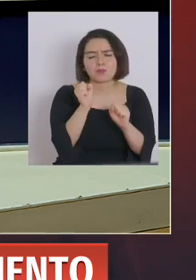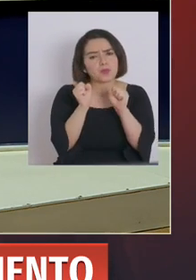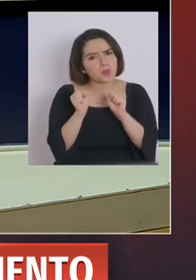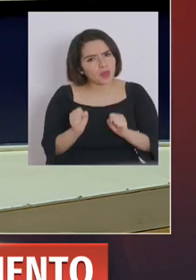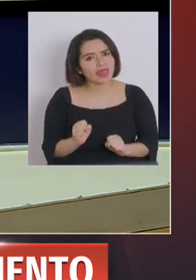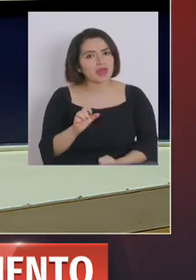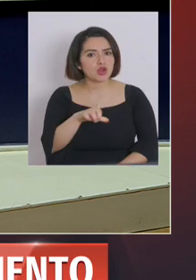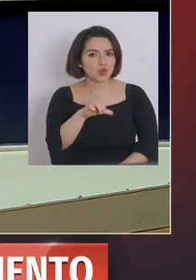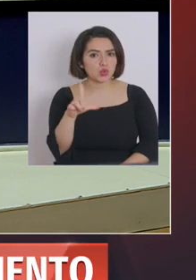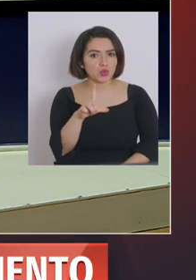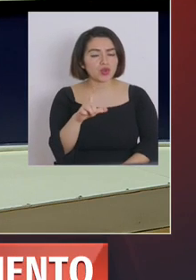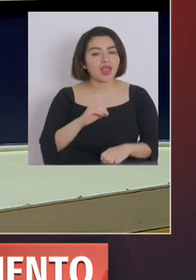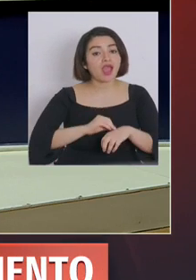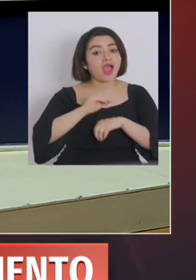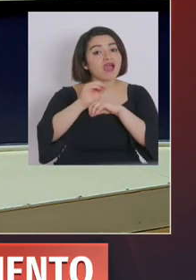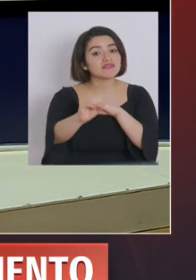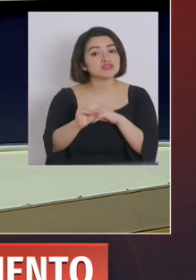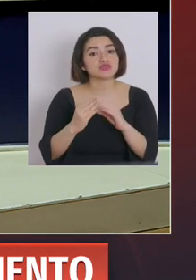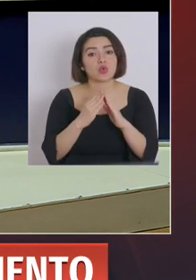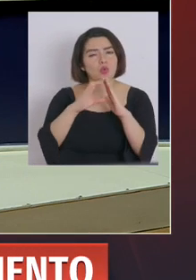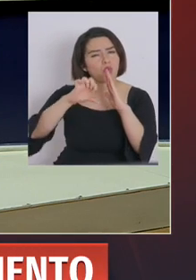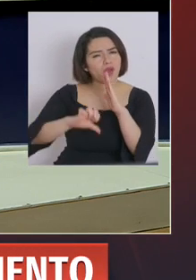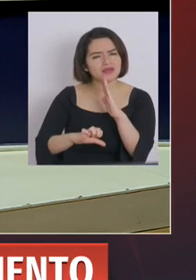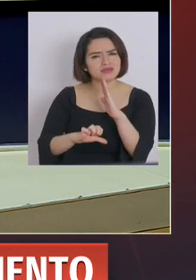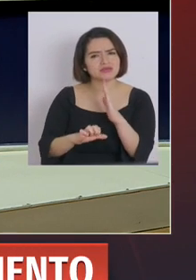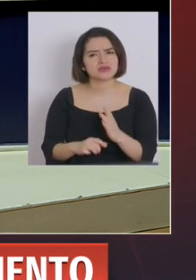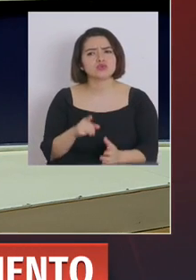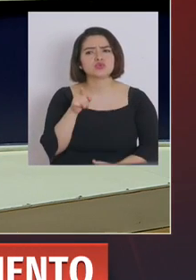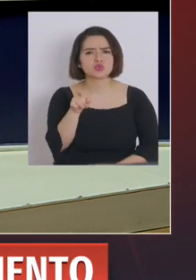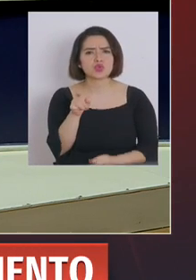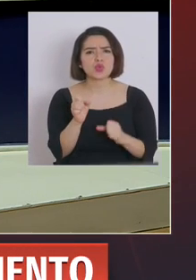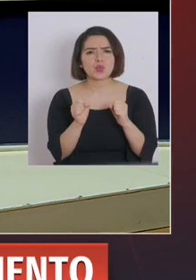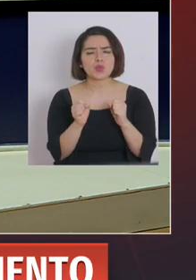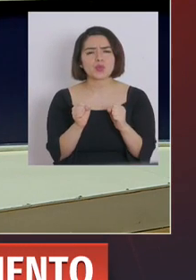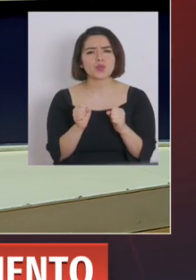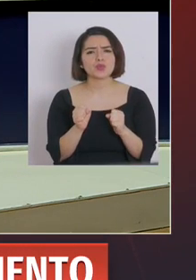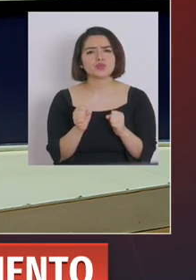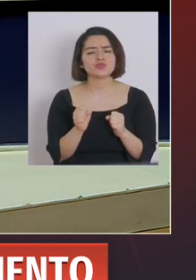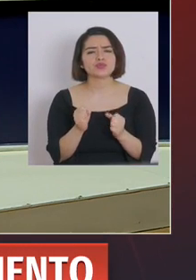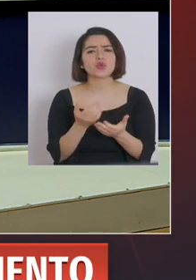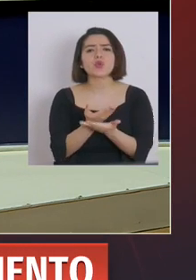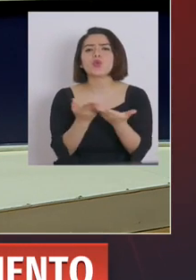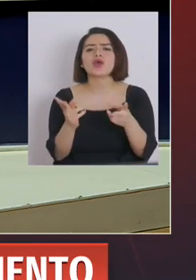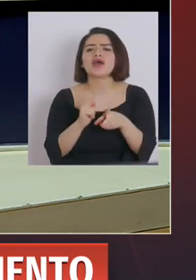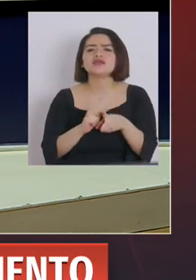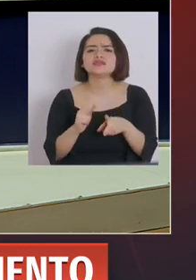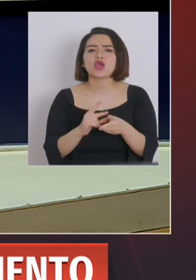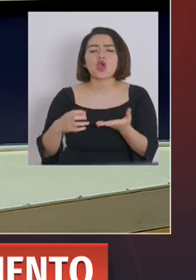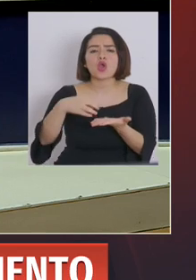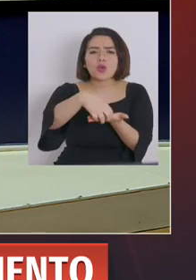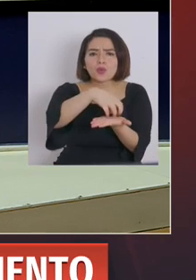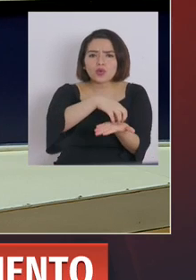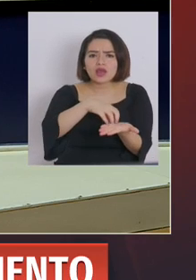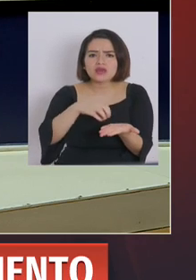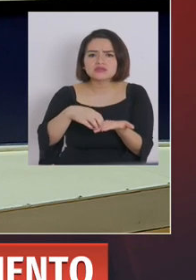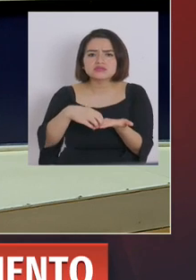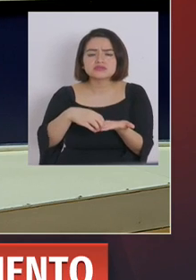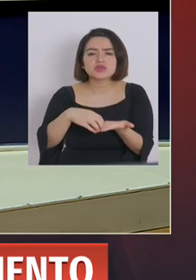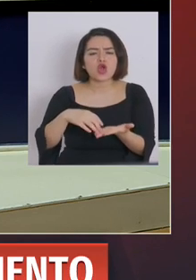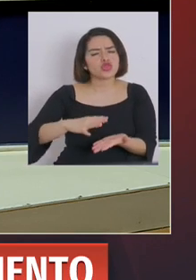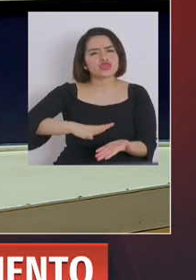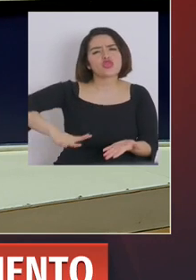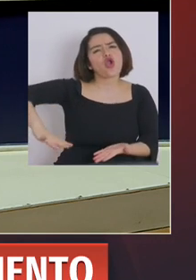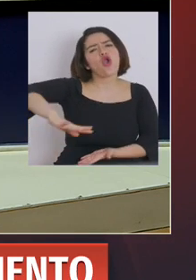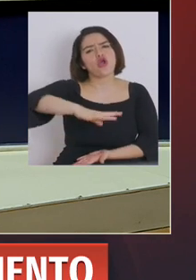se decretara una. En el caso que se decretara una cuarentena, ¿ustedes todavía lo harían con comunas o lo tomarían la región